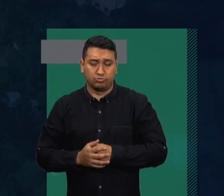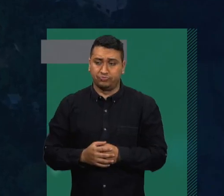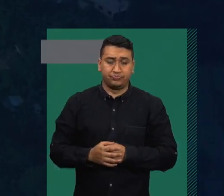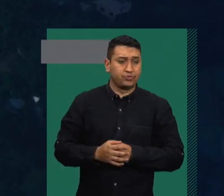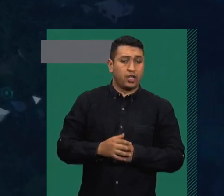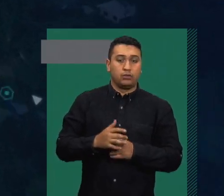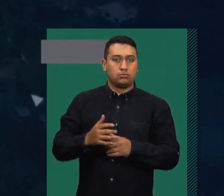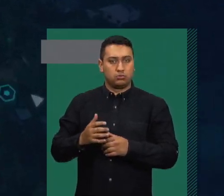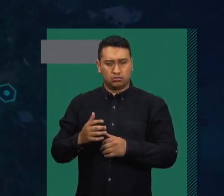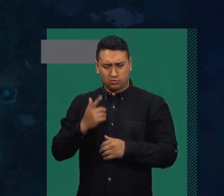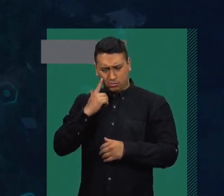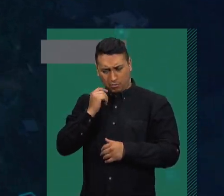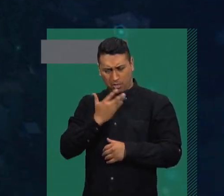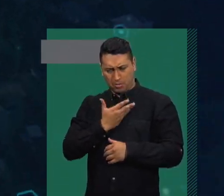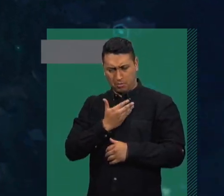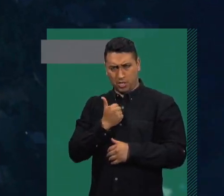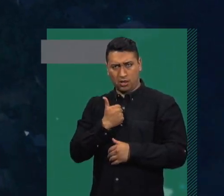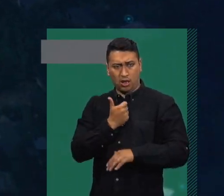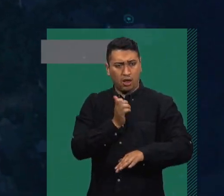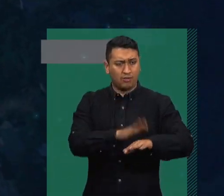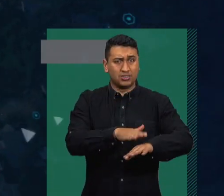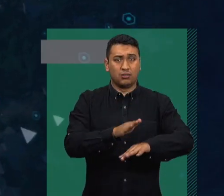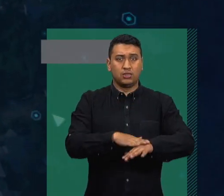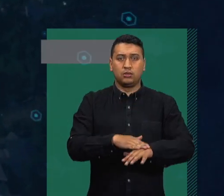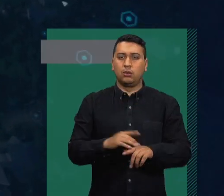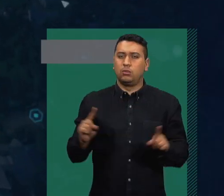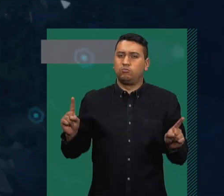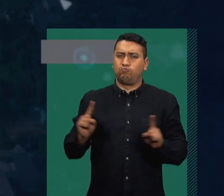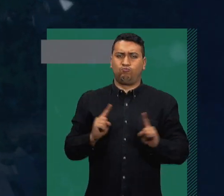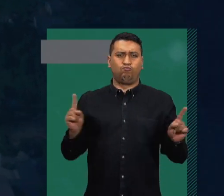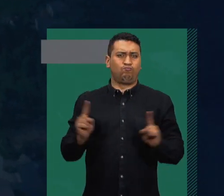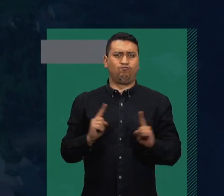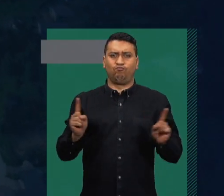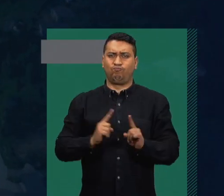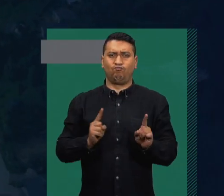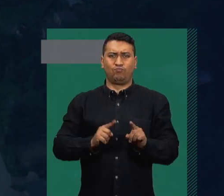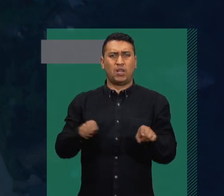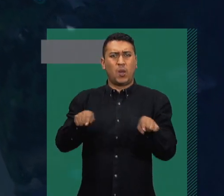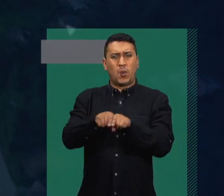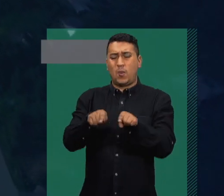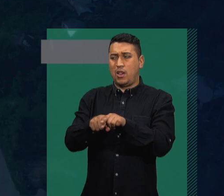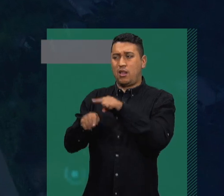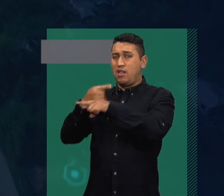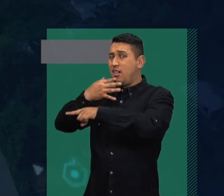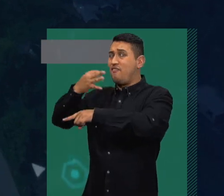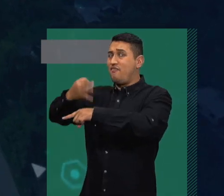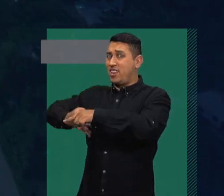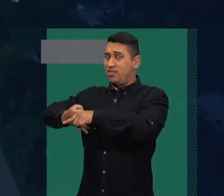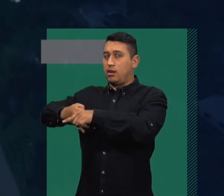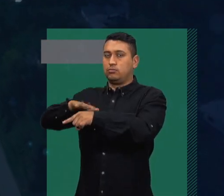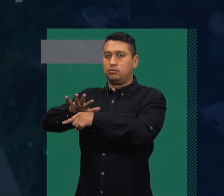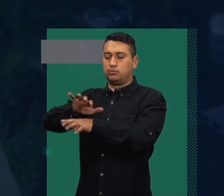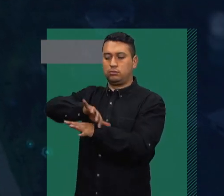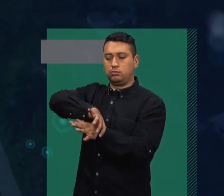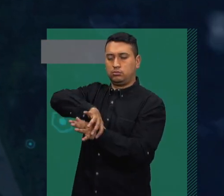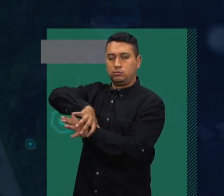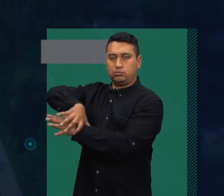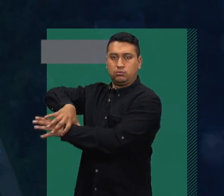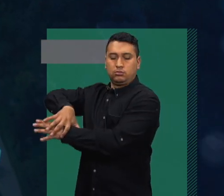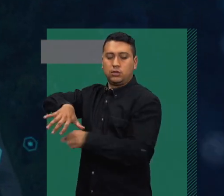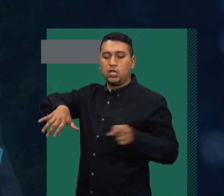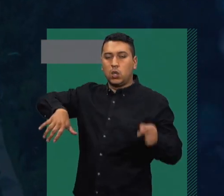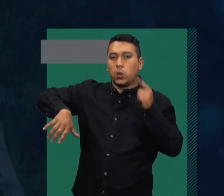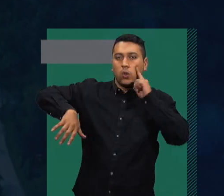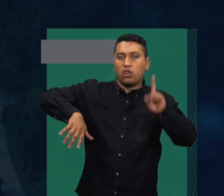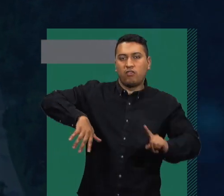Mantengámoslos, como siempre se hizo con la infancia, lo más acubierto de estas tragedias que